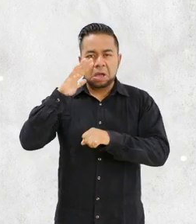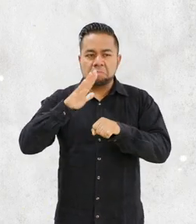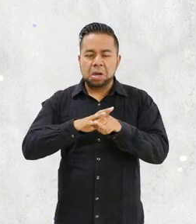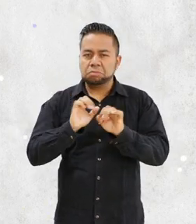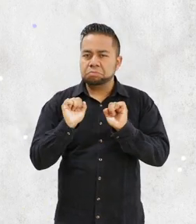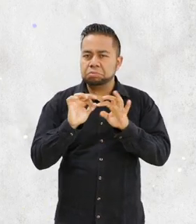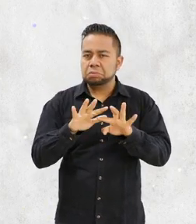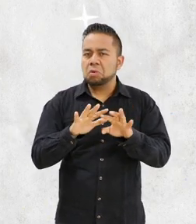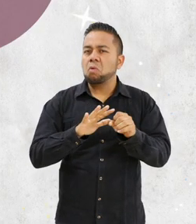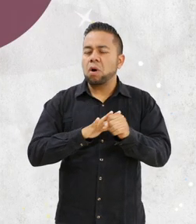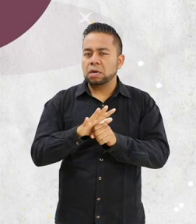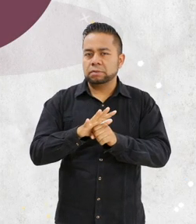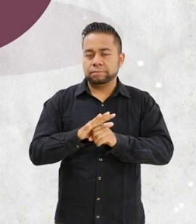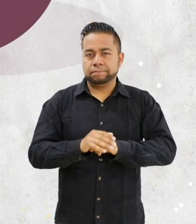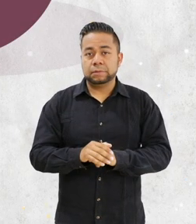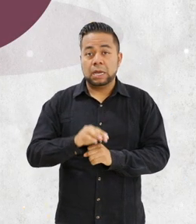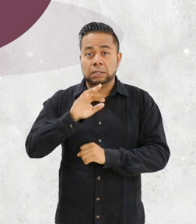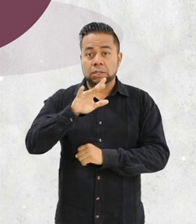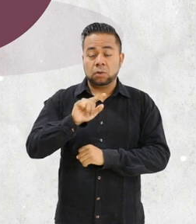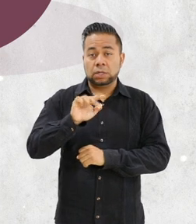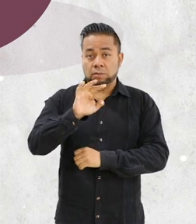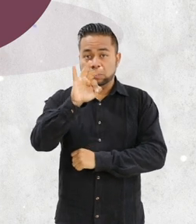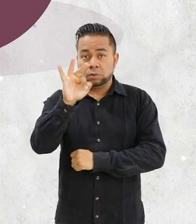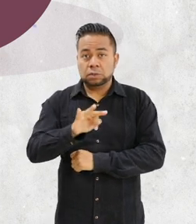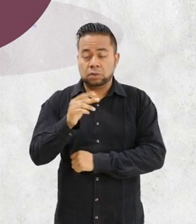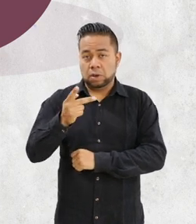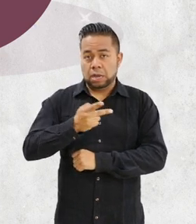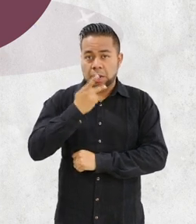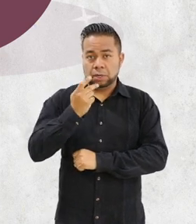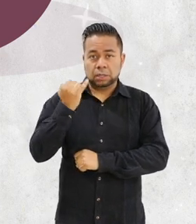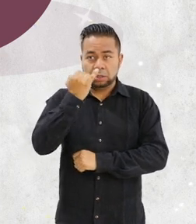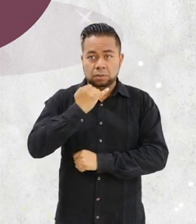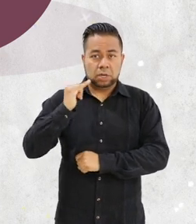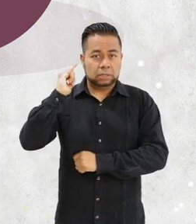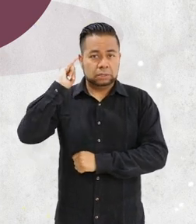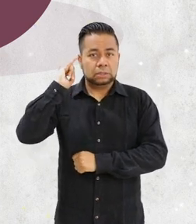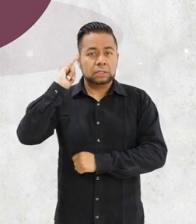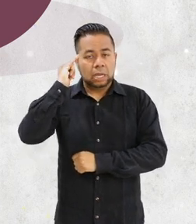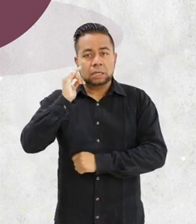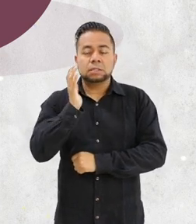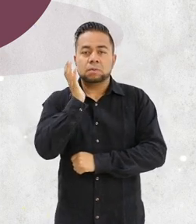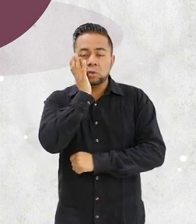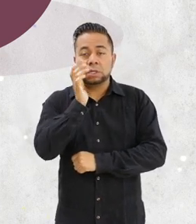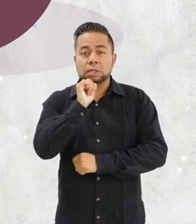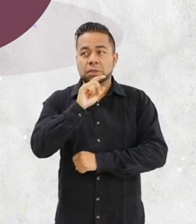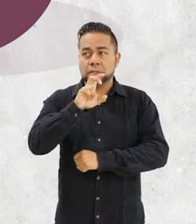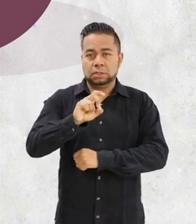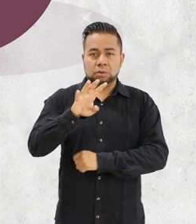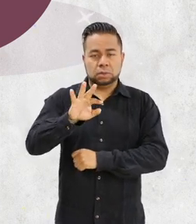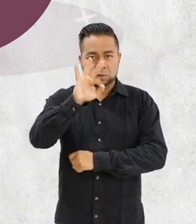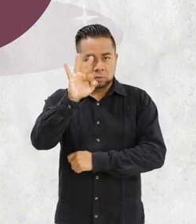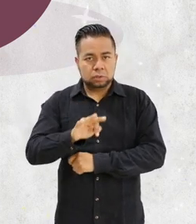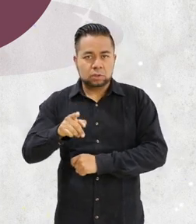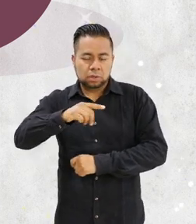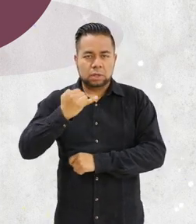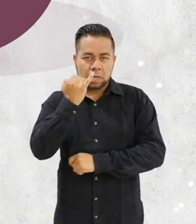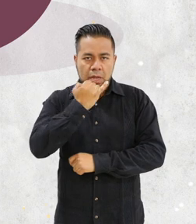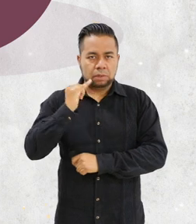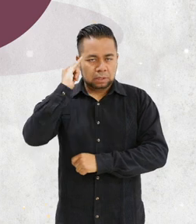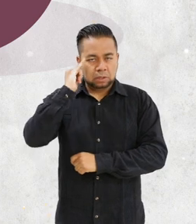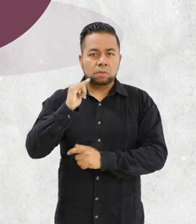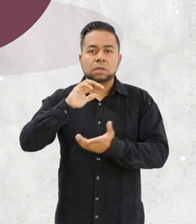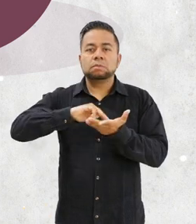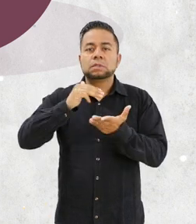presencia fueron 50% hablantes de la lengua zapoteca, 34% hablantes de la lengua